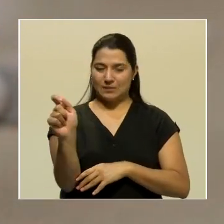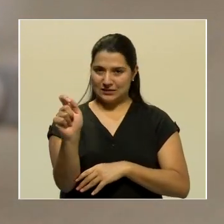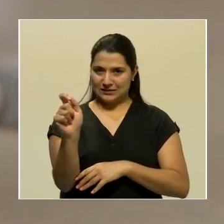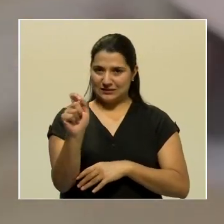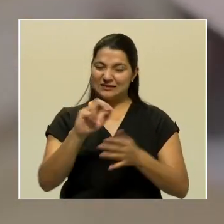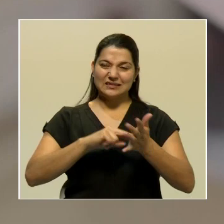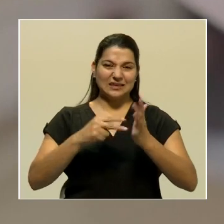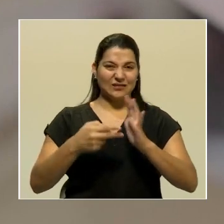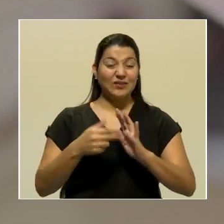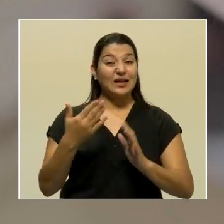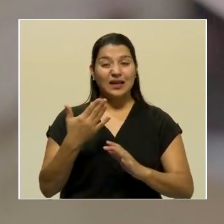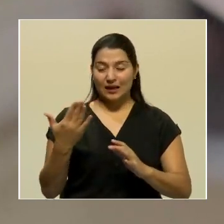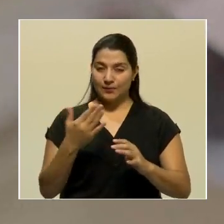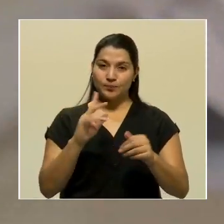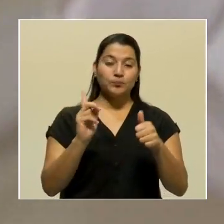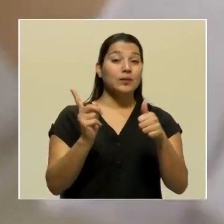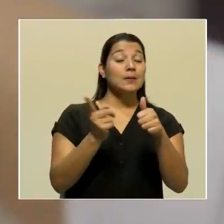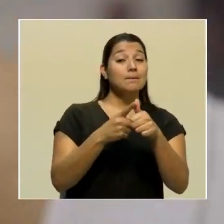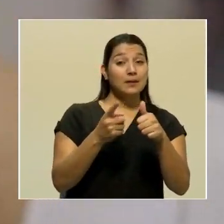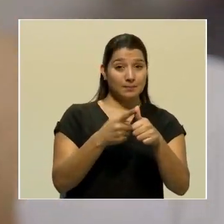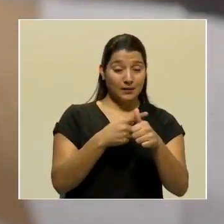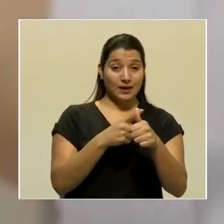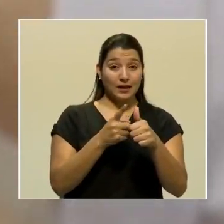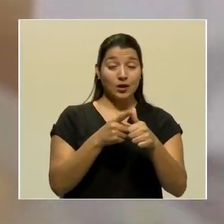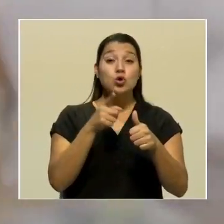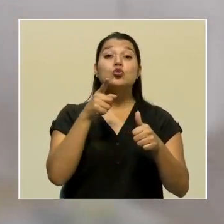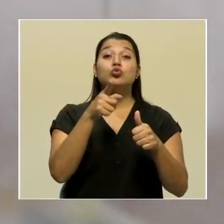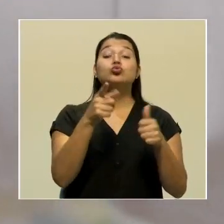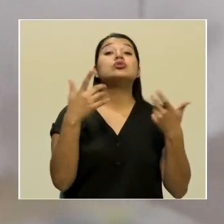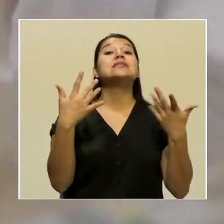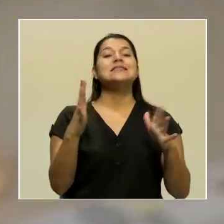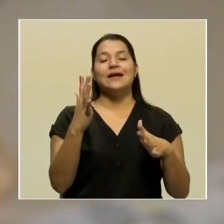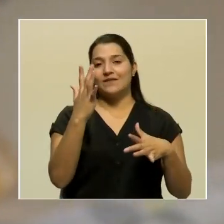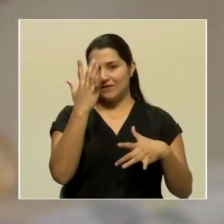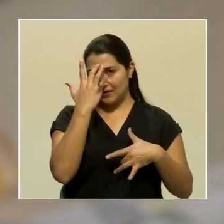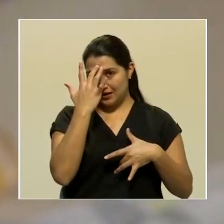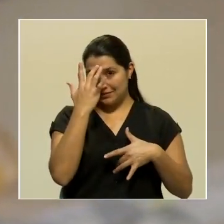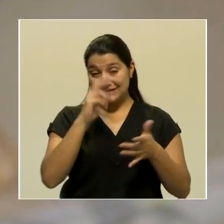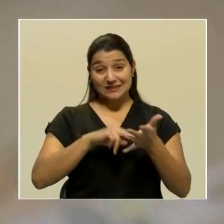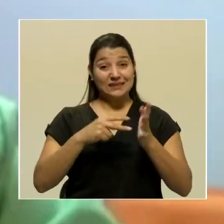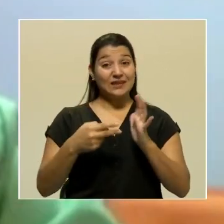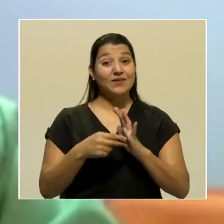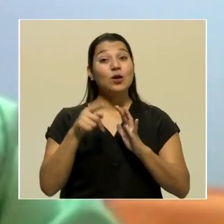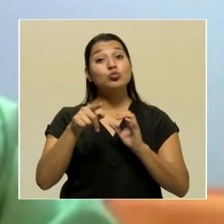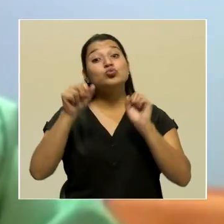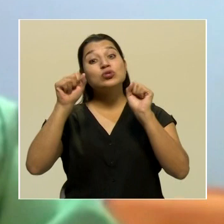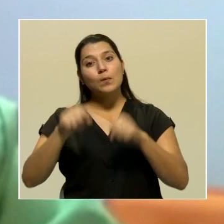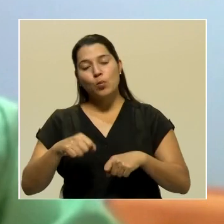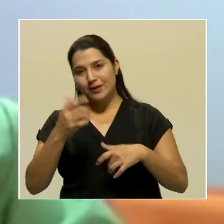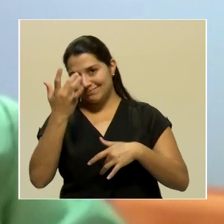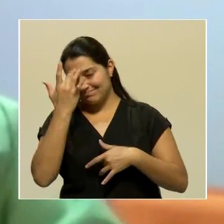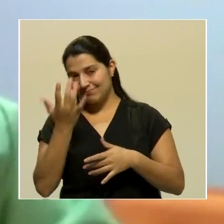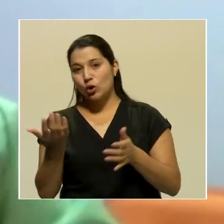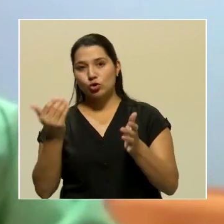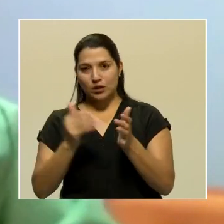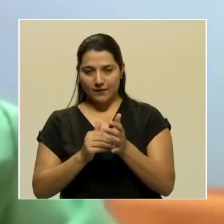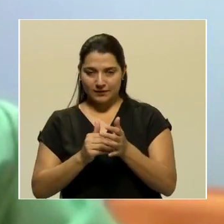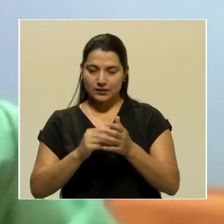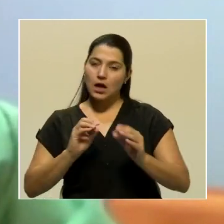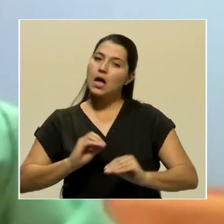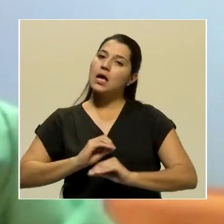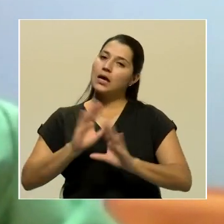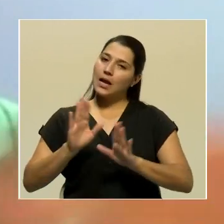implicaciones. La primera, que a pesar de que a usted ya le diera COVID, podría volver a tener un segundo cuadro. Claro, no